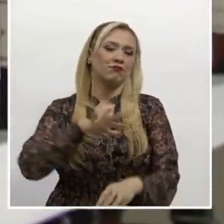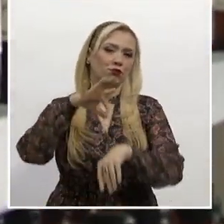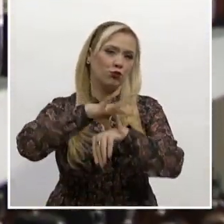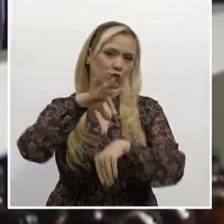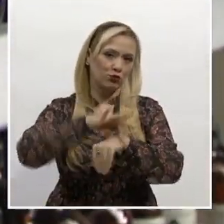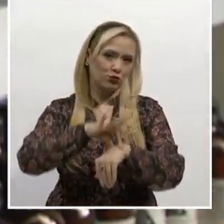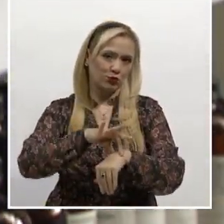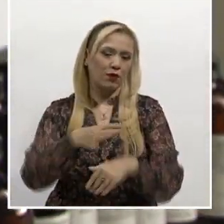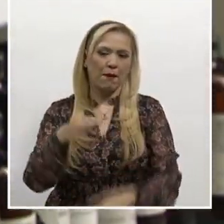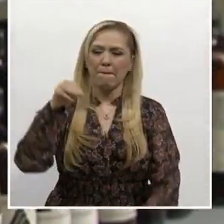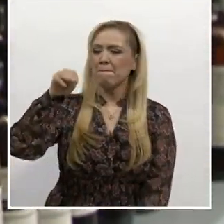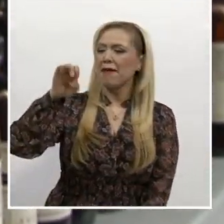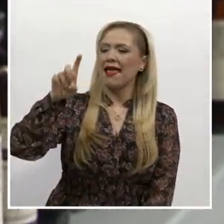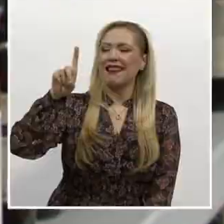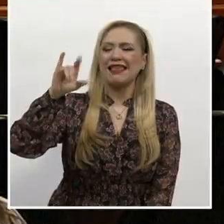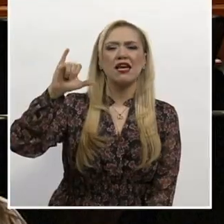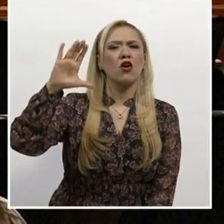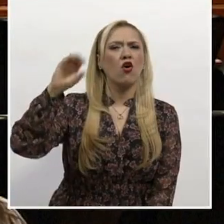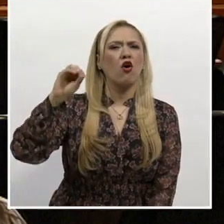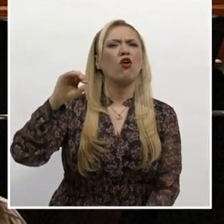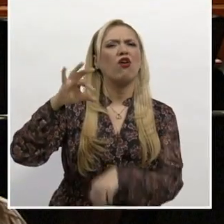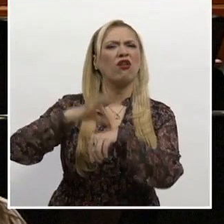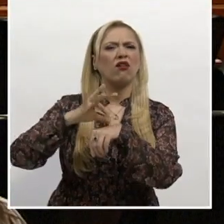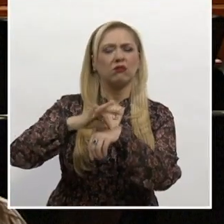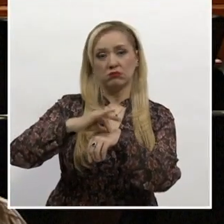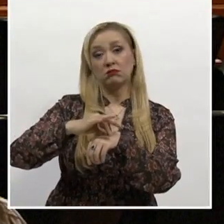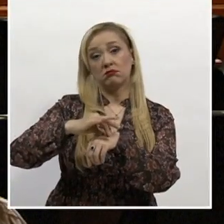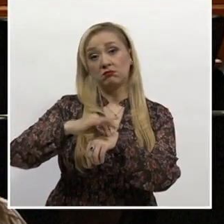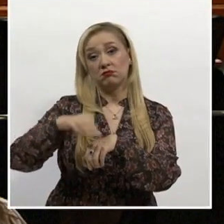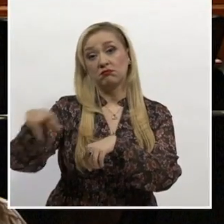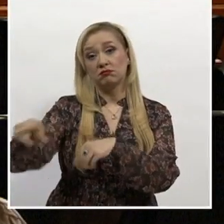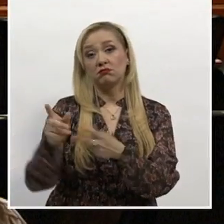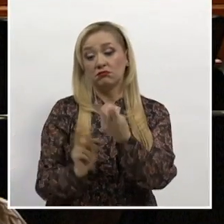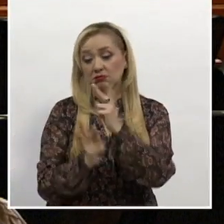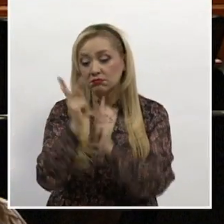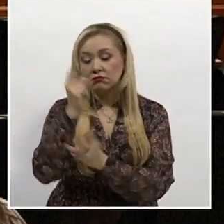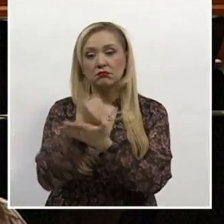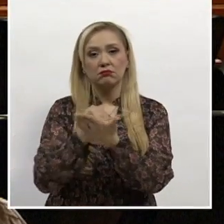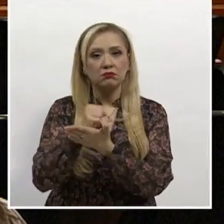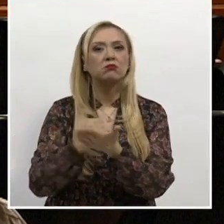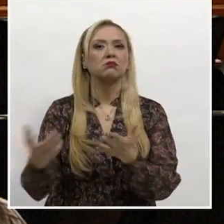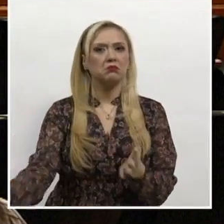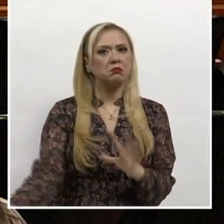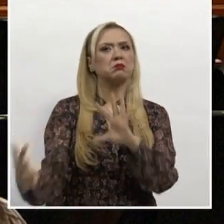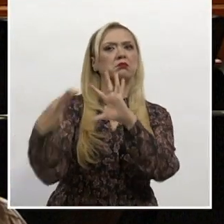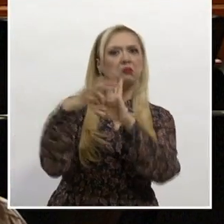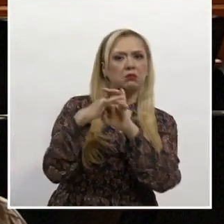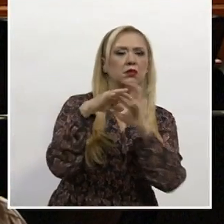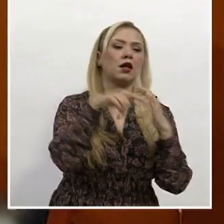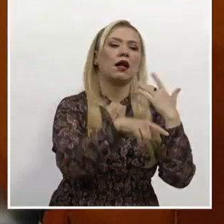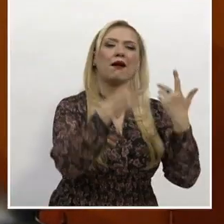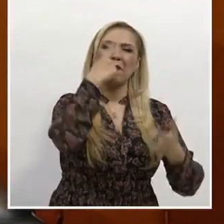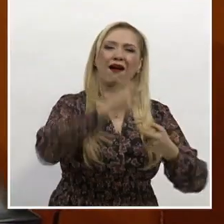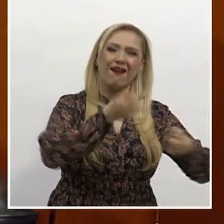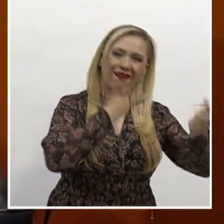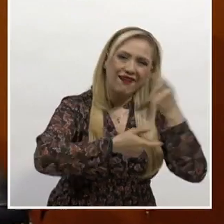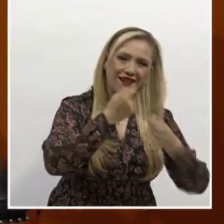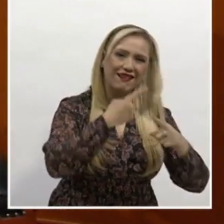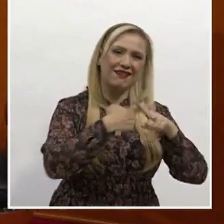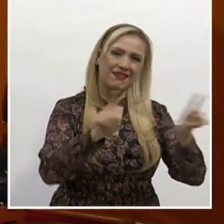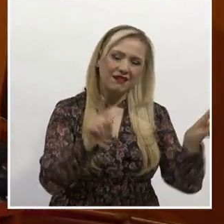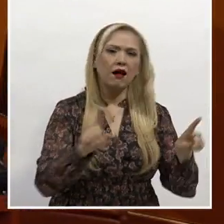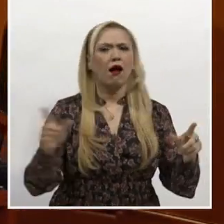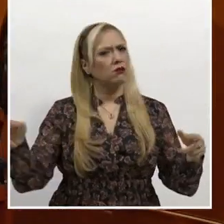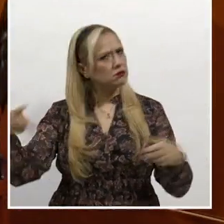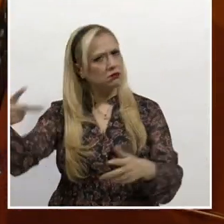palabra médico hace reconocimiento de la homeopatía como un ámbito medicinal complementario que se rige por sus propias reglas y cuya